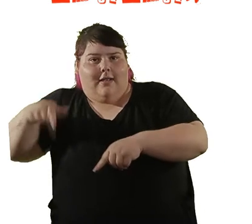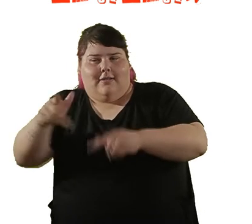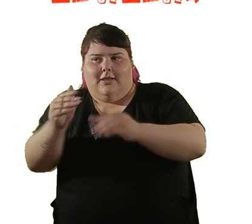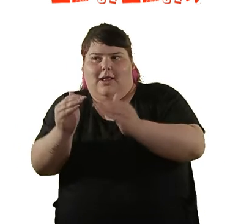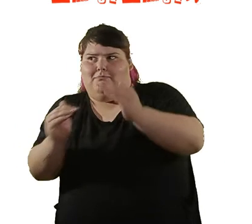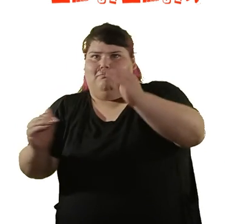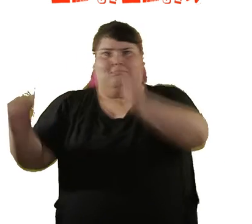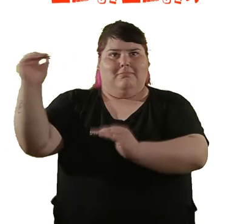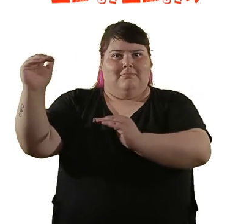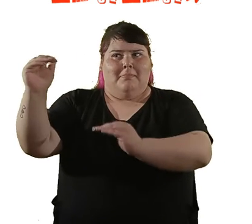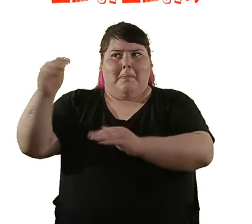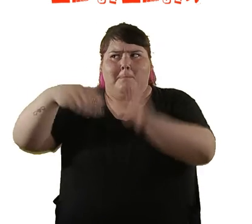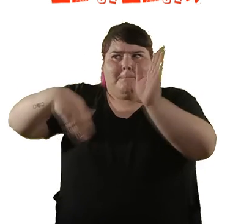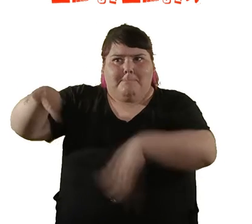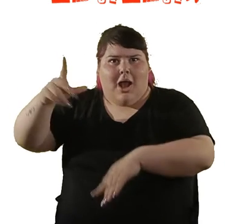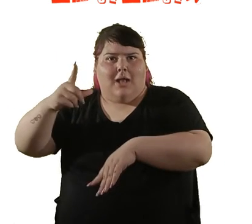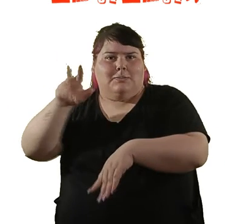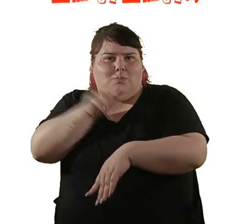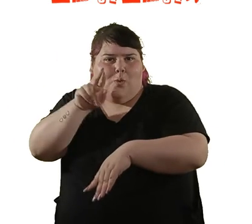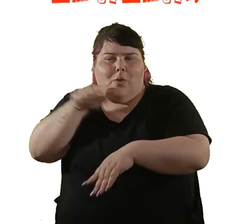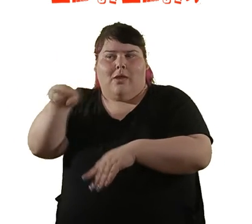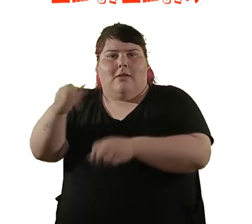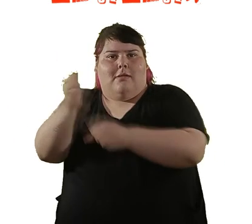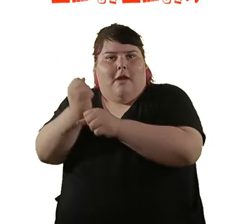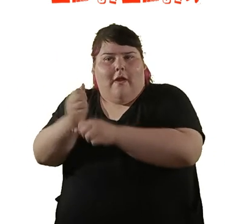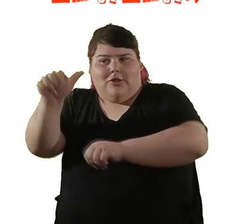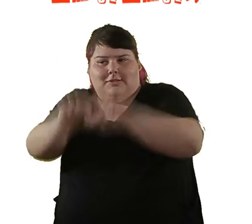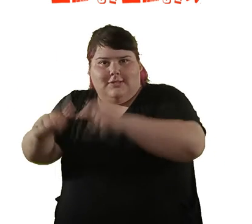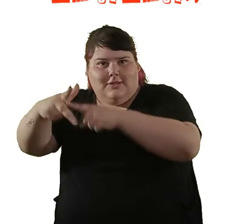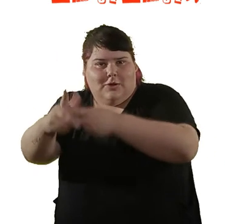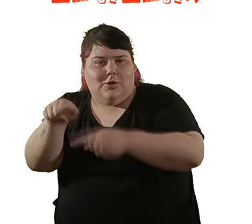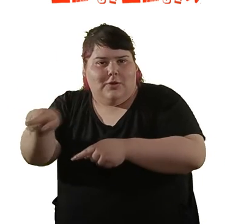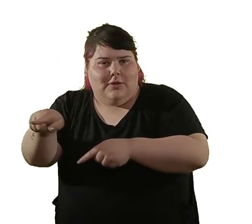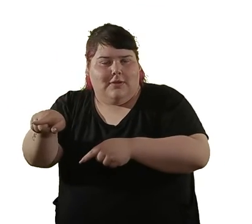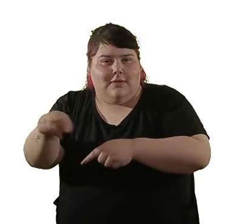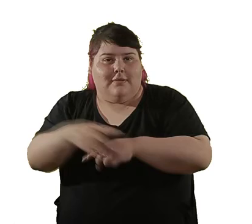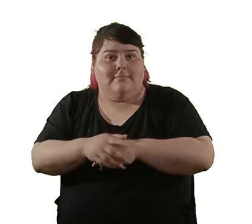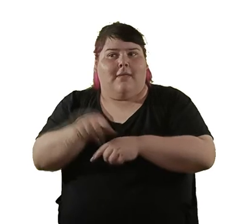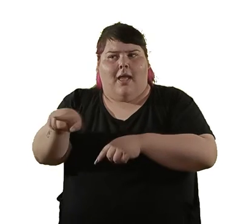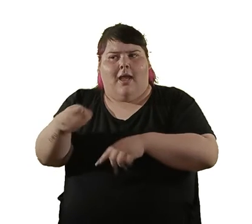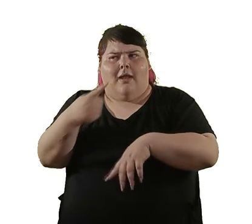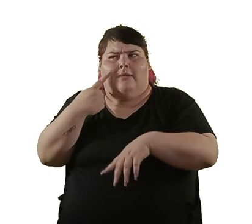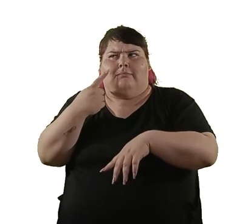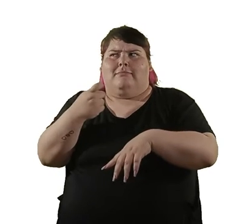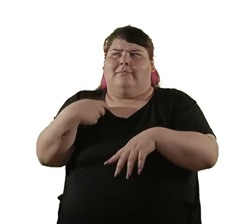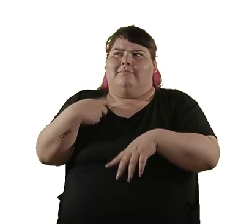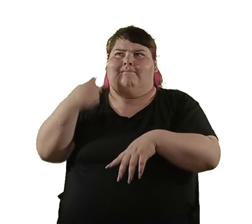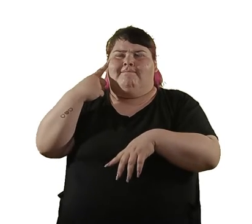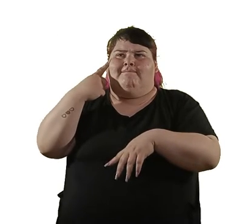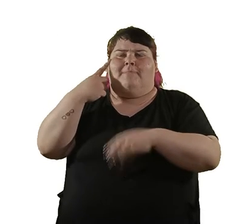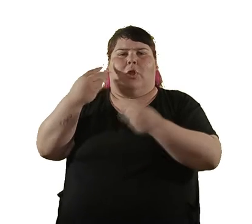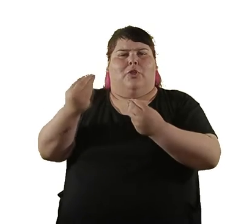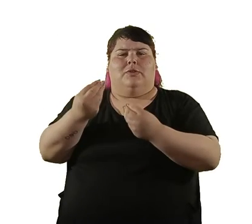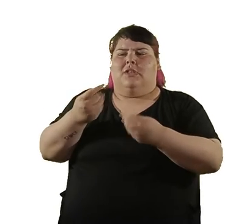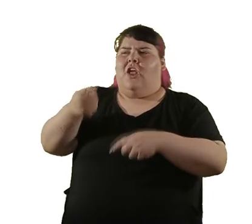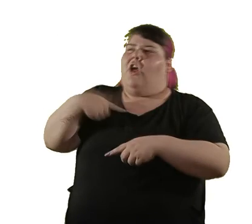mujeres que varones haciendo investigación en ciencia y tecnología. Entonces, ahí es cuando la pregunta lógica es, bueno, ¿de qué se quejan entonces?